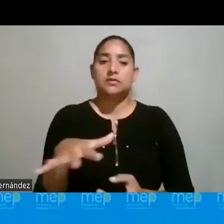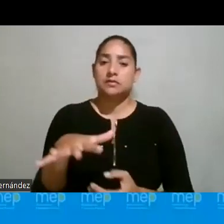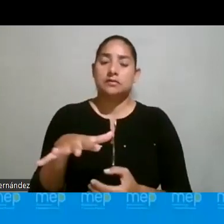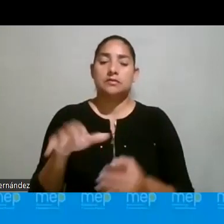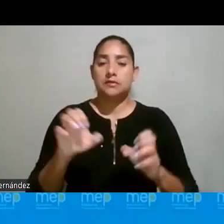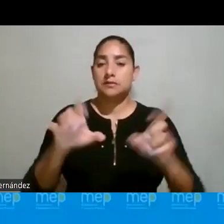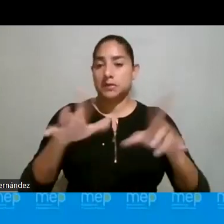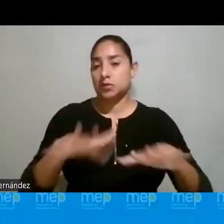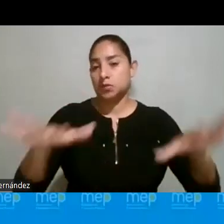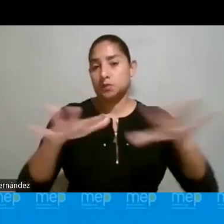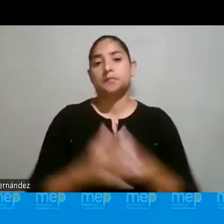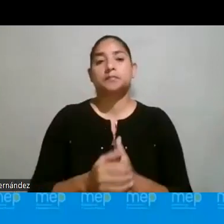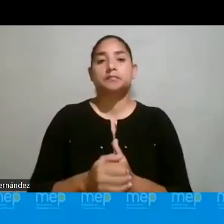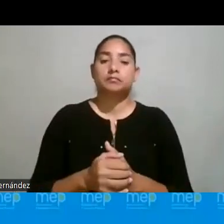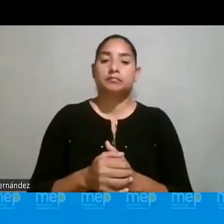elementos.